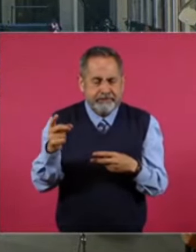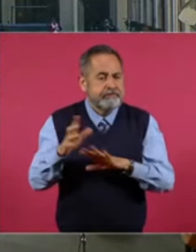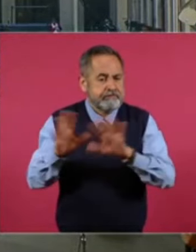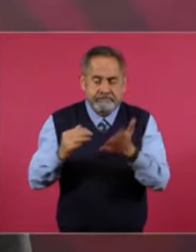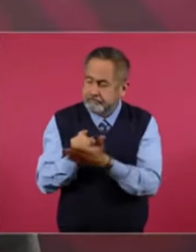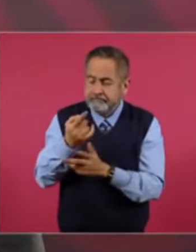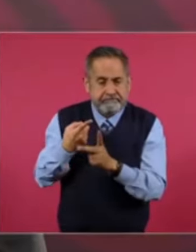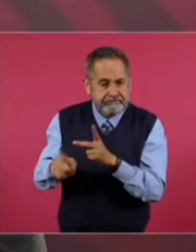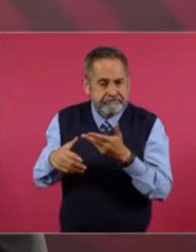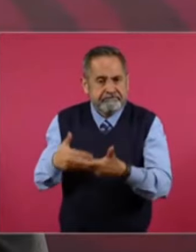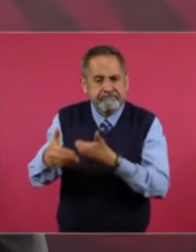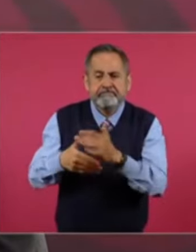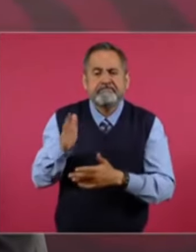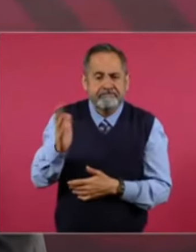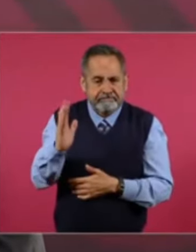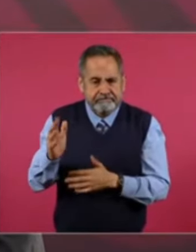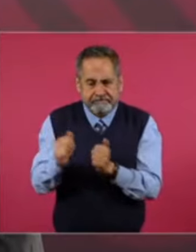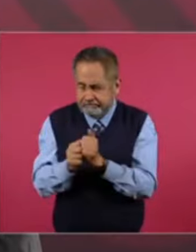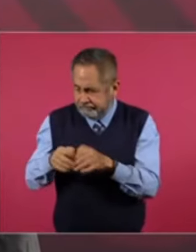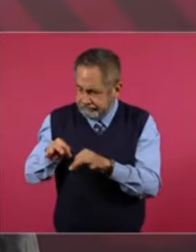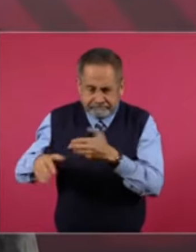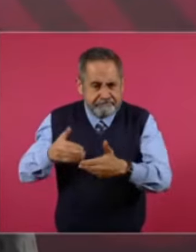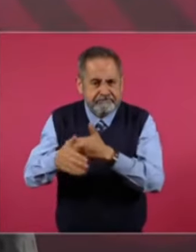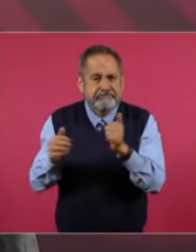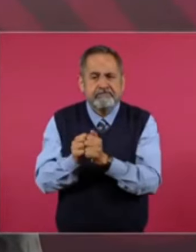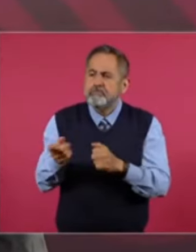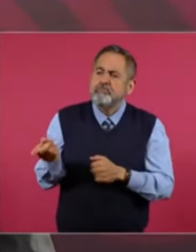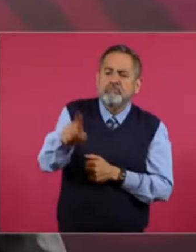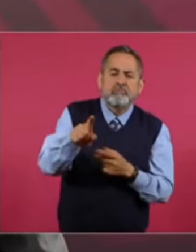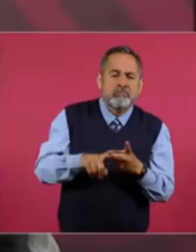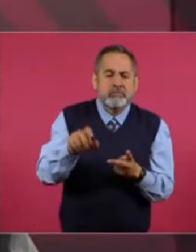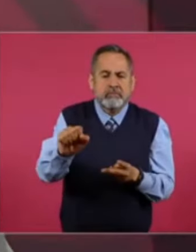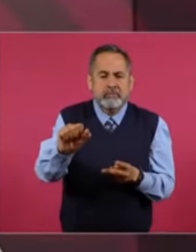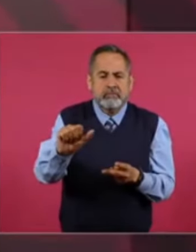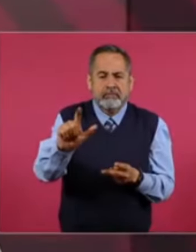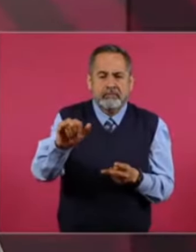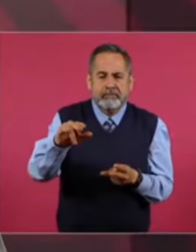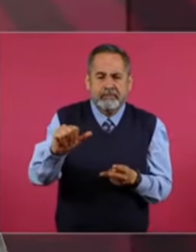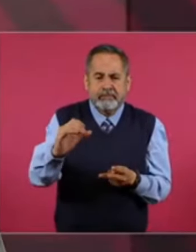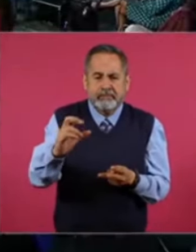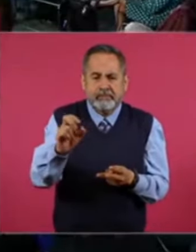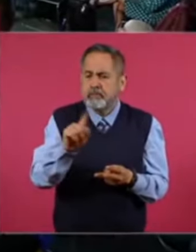Y ya empezamos. Con la coquizadora. De Salina Cruz.